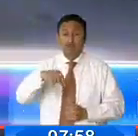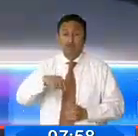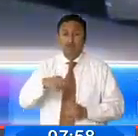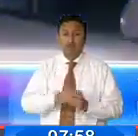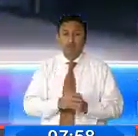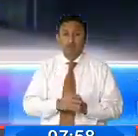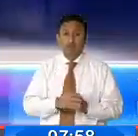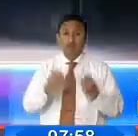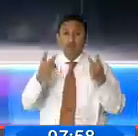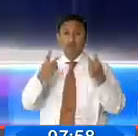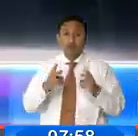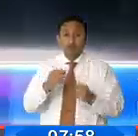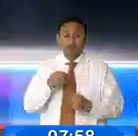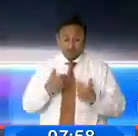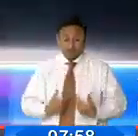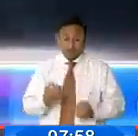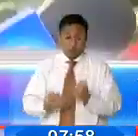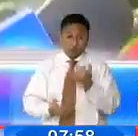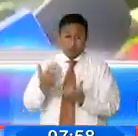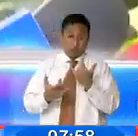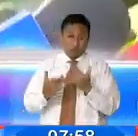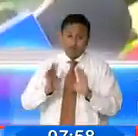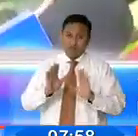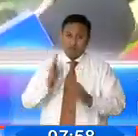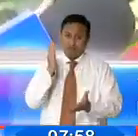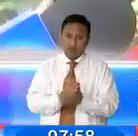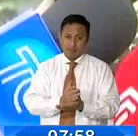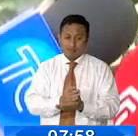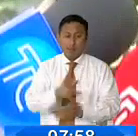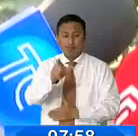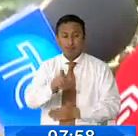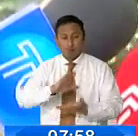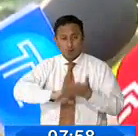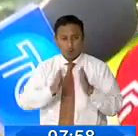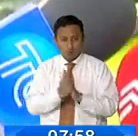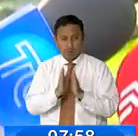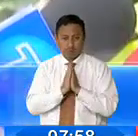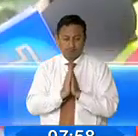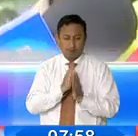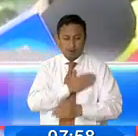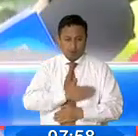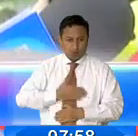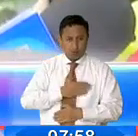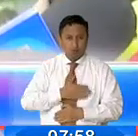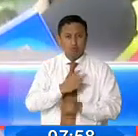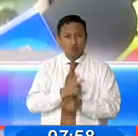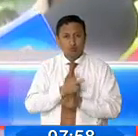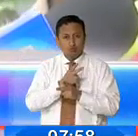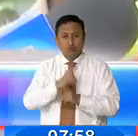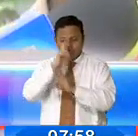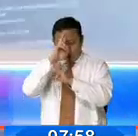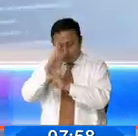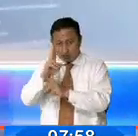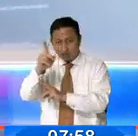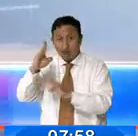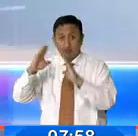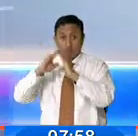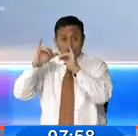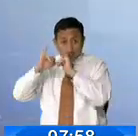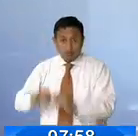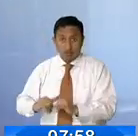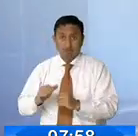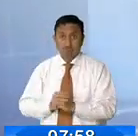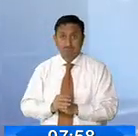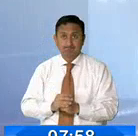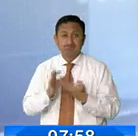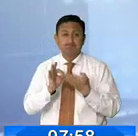además la quema de monigotes. Combinamos, hacemos un llamado a la ciudadanía que por favor se respete el toque de queda. Según